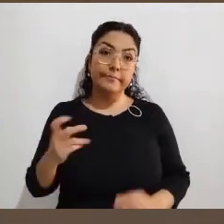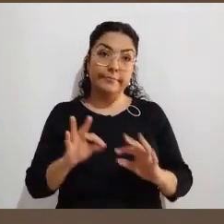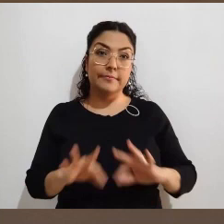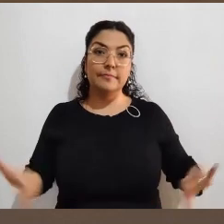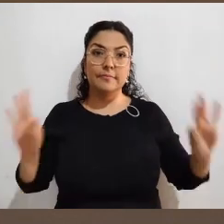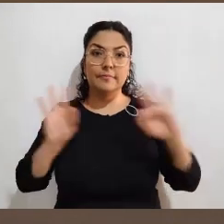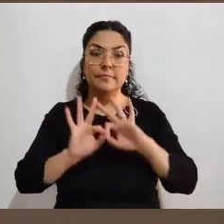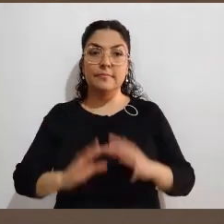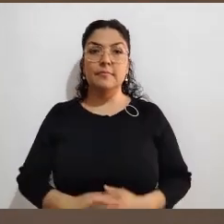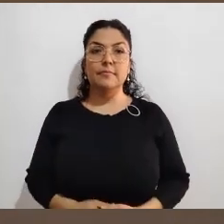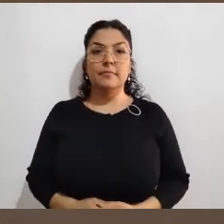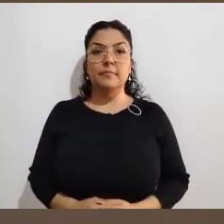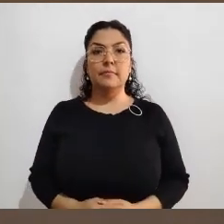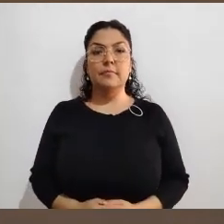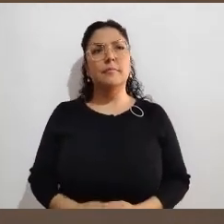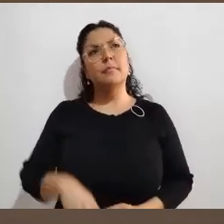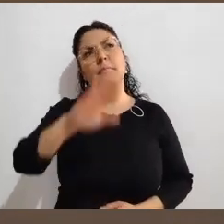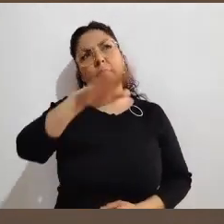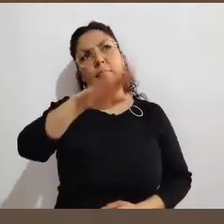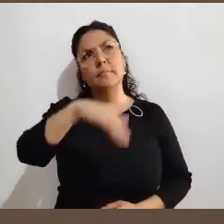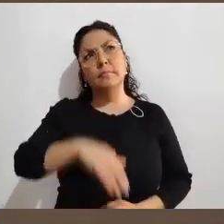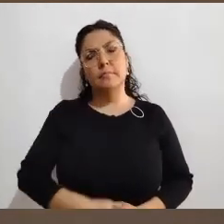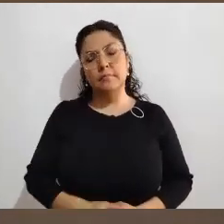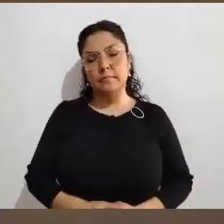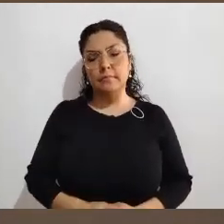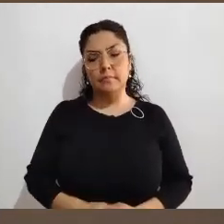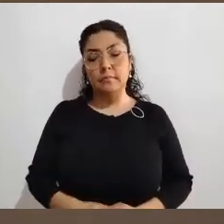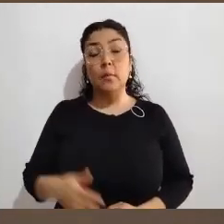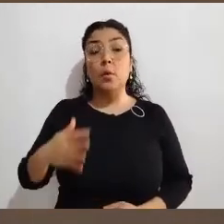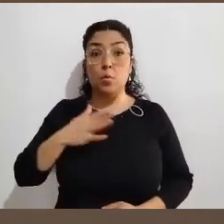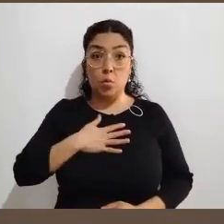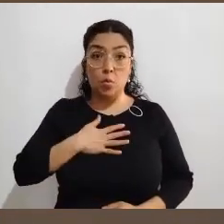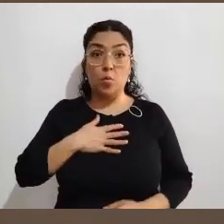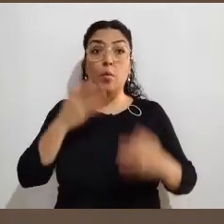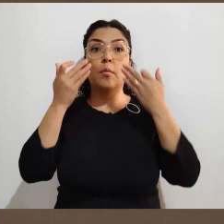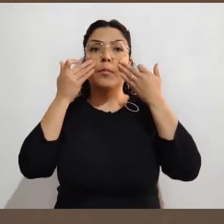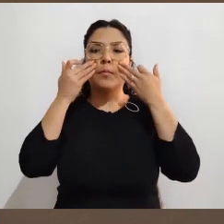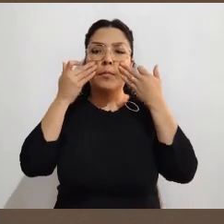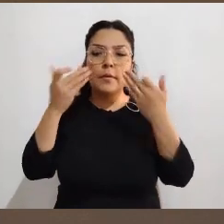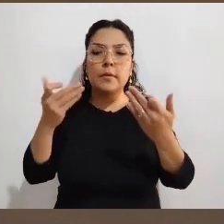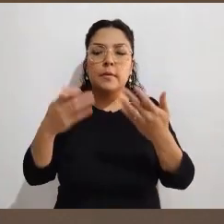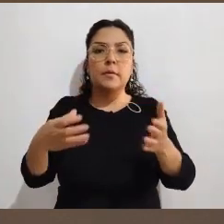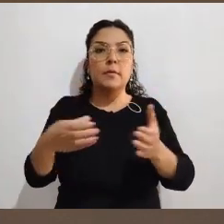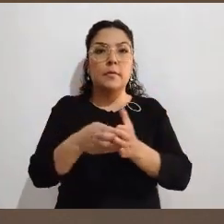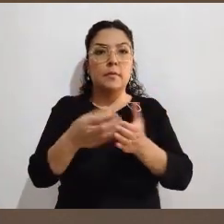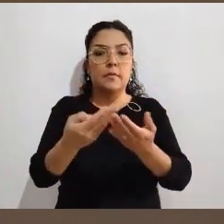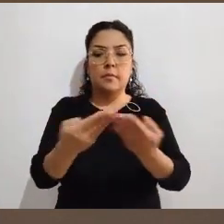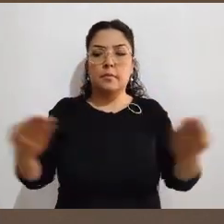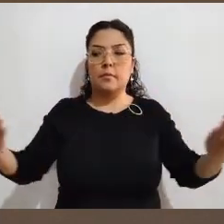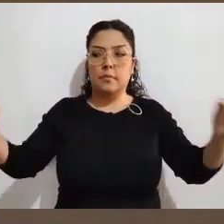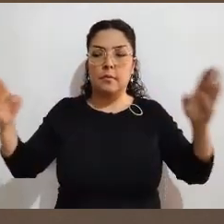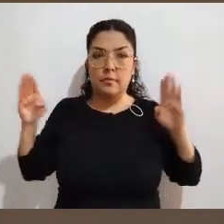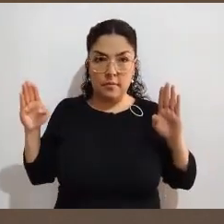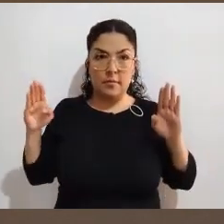y esto es algo bien importante, también nos dicen, oiga, ¿sabe qué? Yo pude apreciar que en esta casilla no